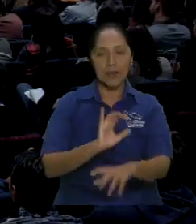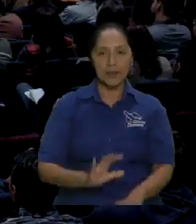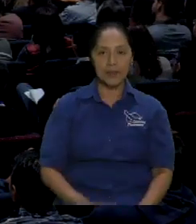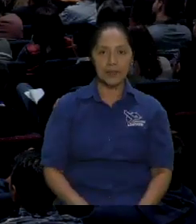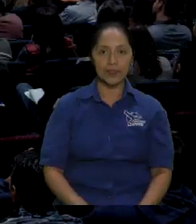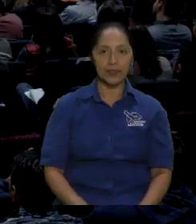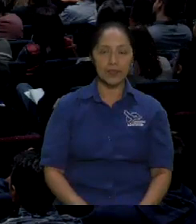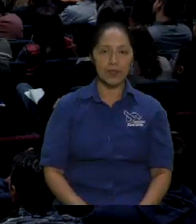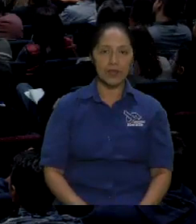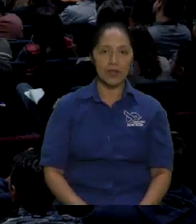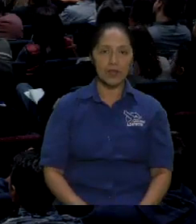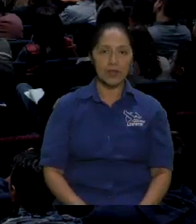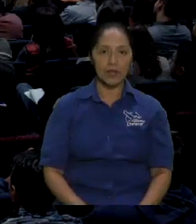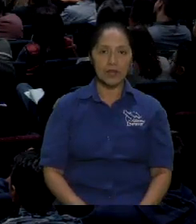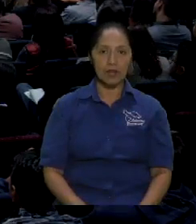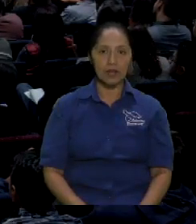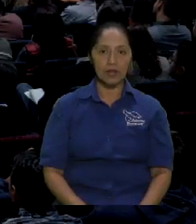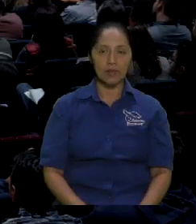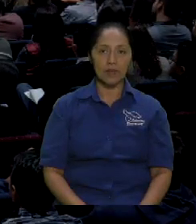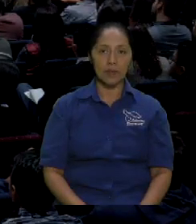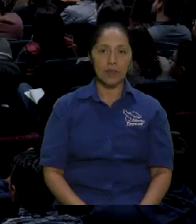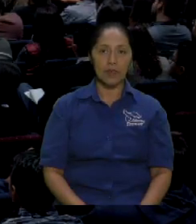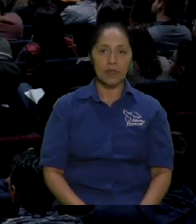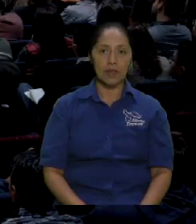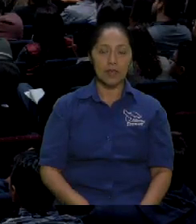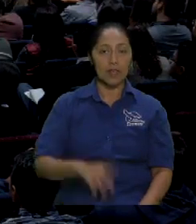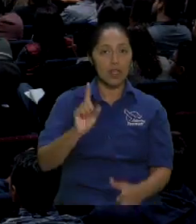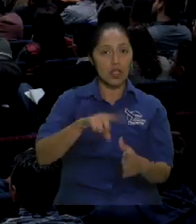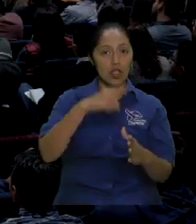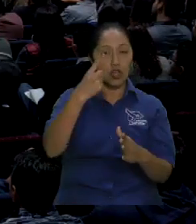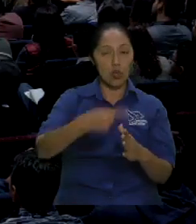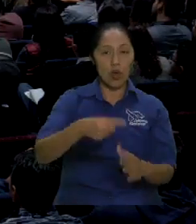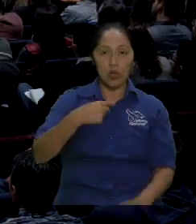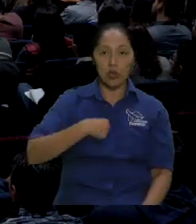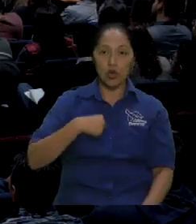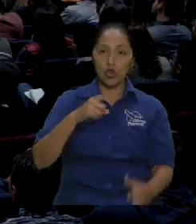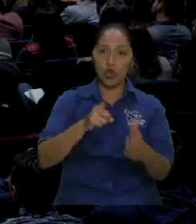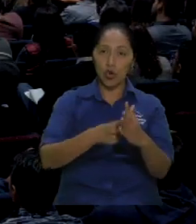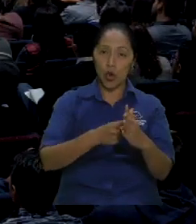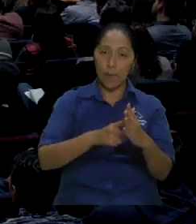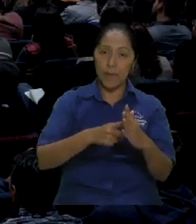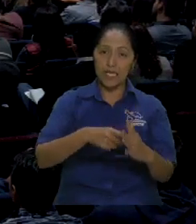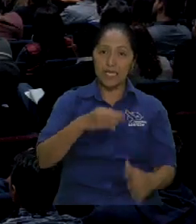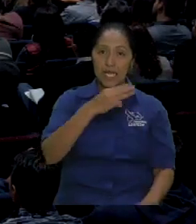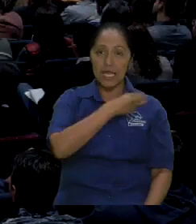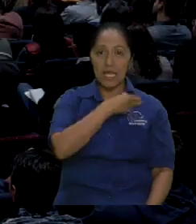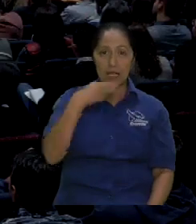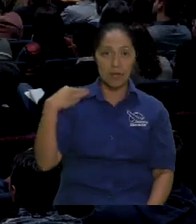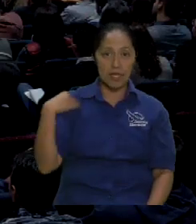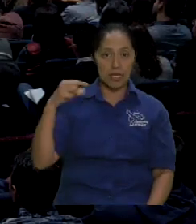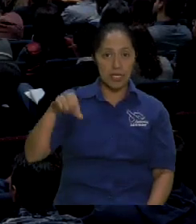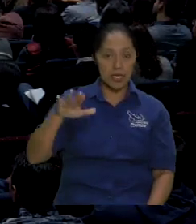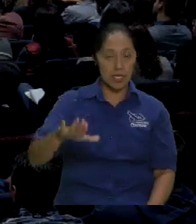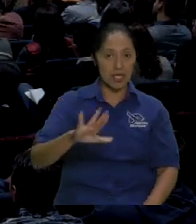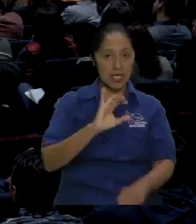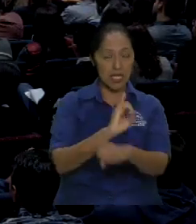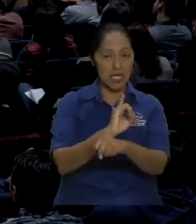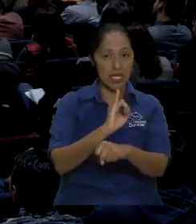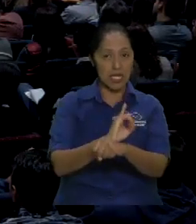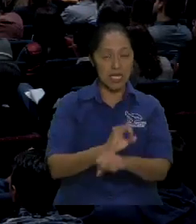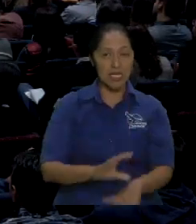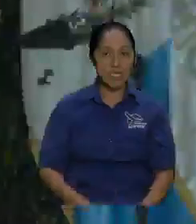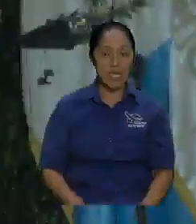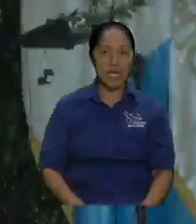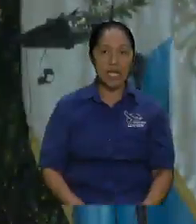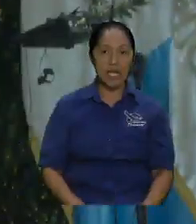bueno entonces empezó el ministerio que el señor me dio mi apóstol partió de la presencia del señor al año yo empecé el ministerio apostólico que el